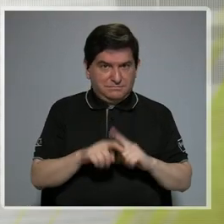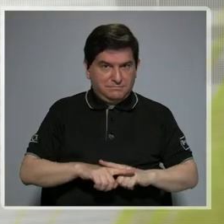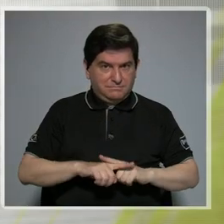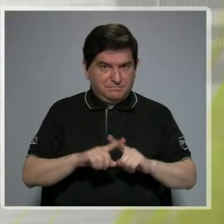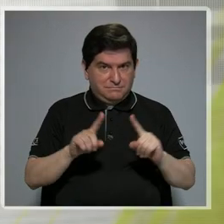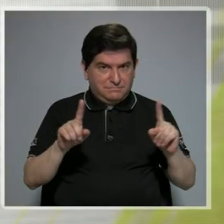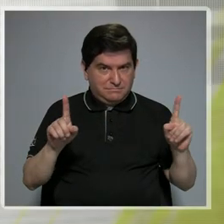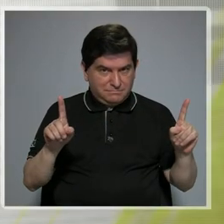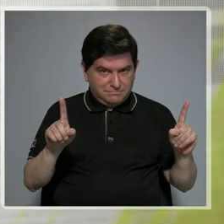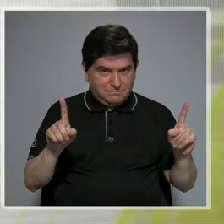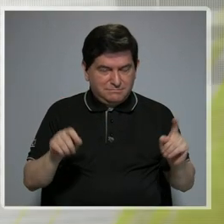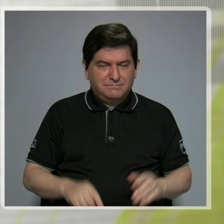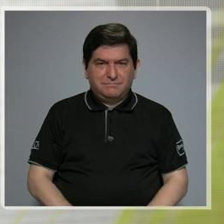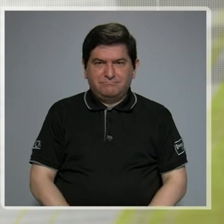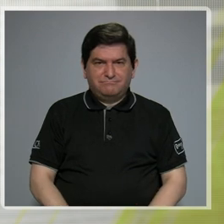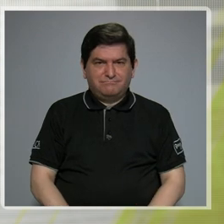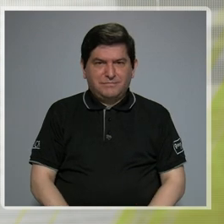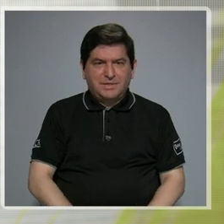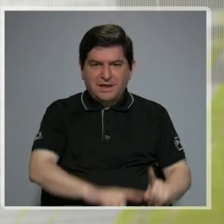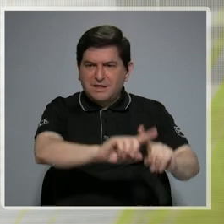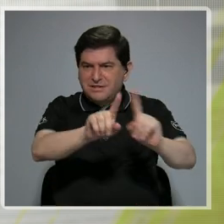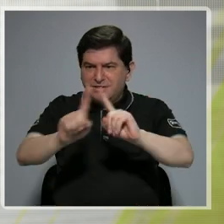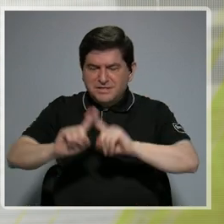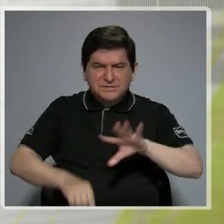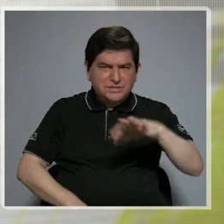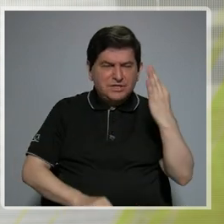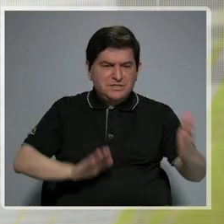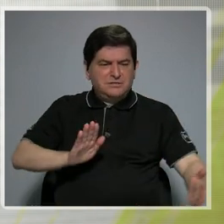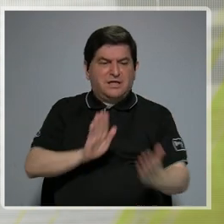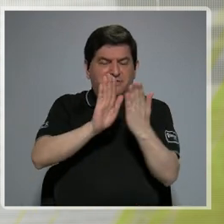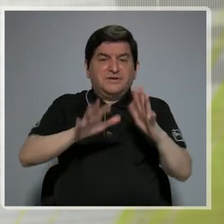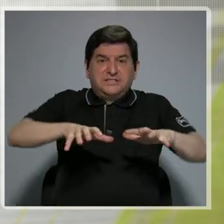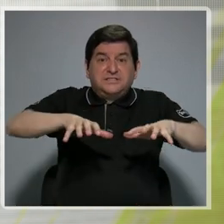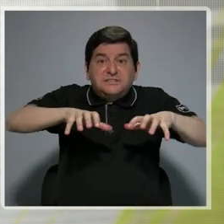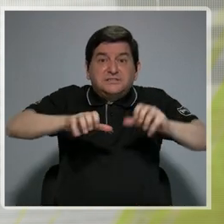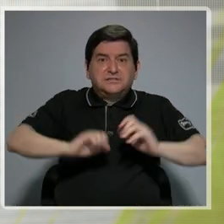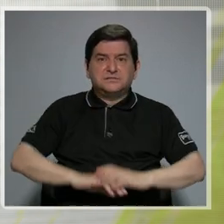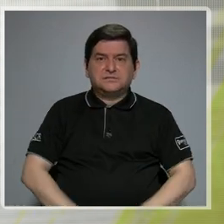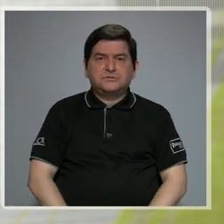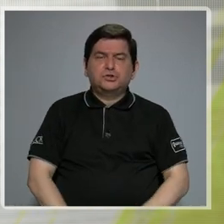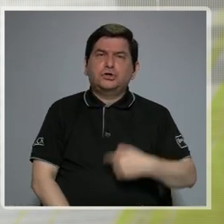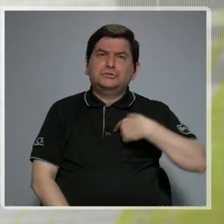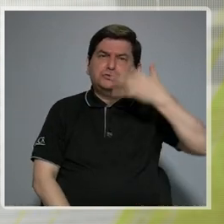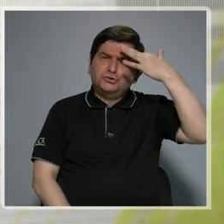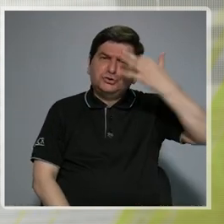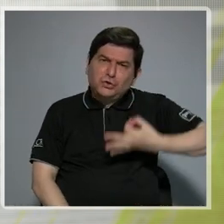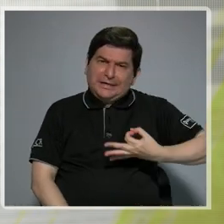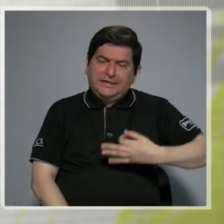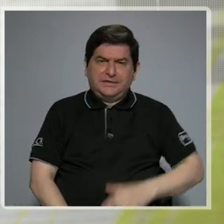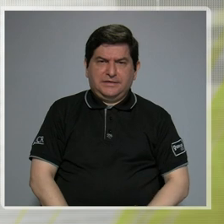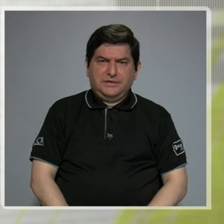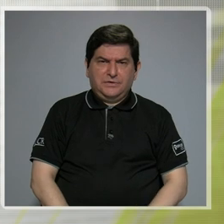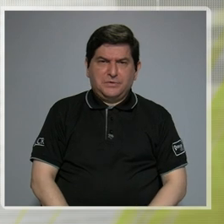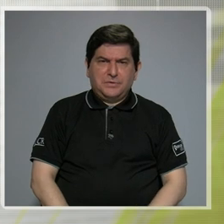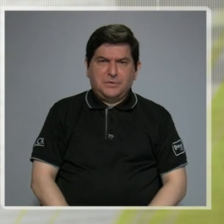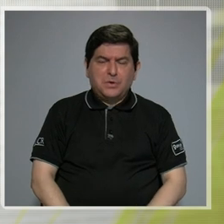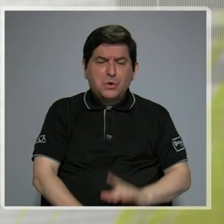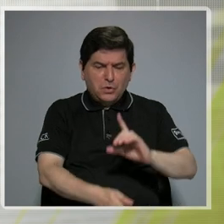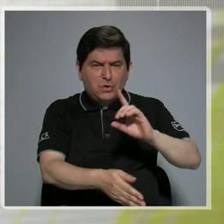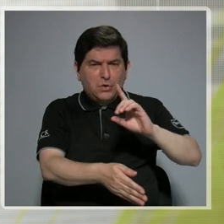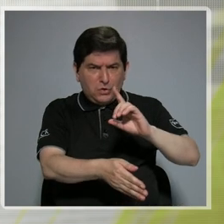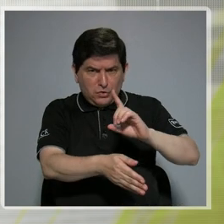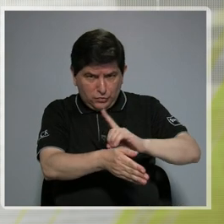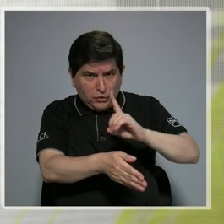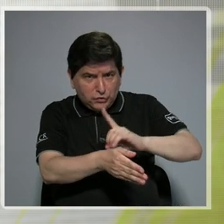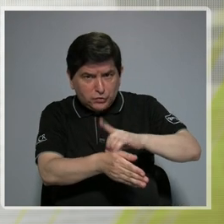asunto, hay diferentes formas de lidiar con el estrés. Entonces, yo creo que si bien el médico tiene